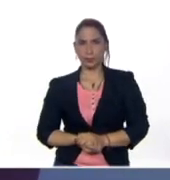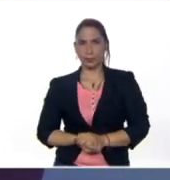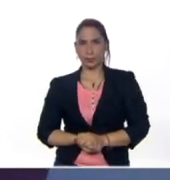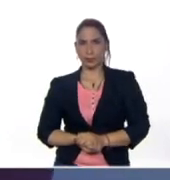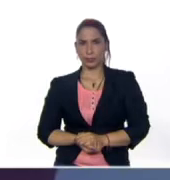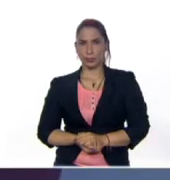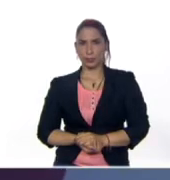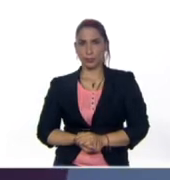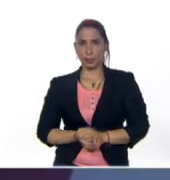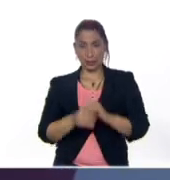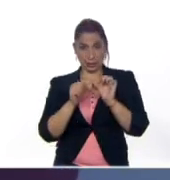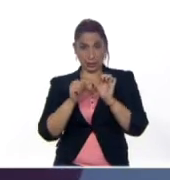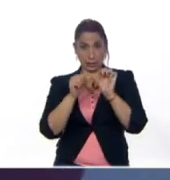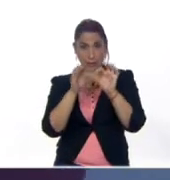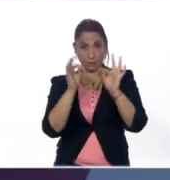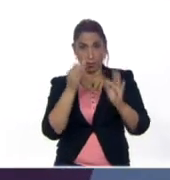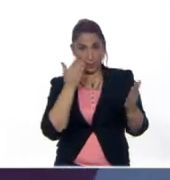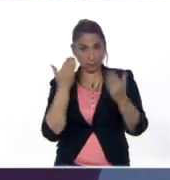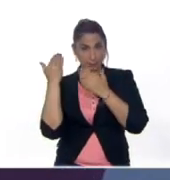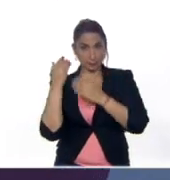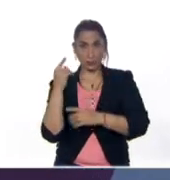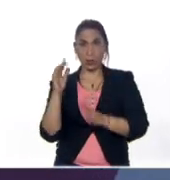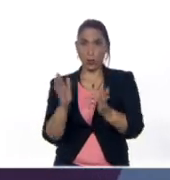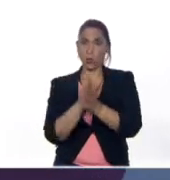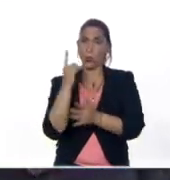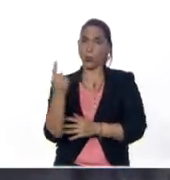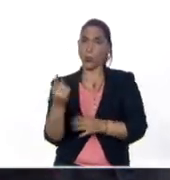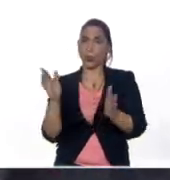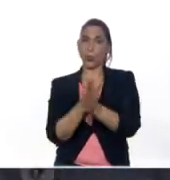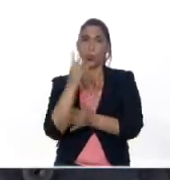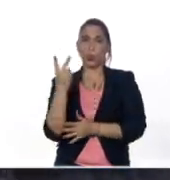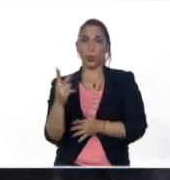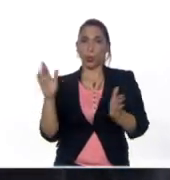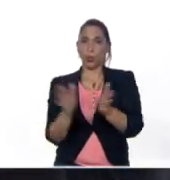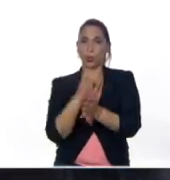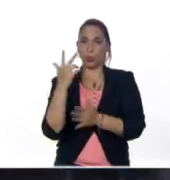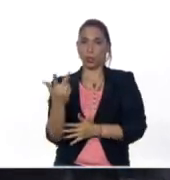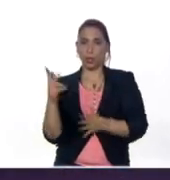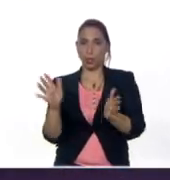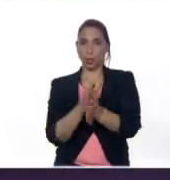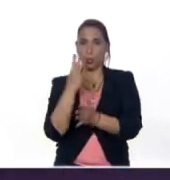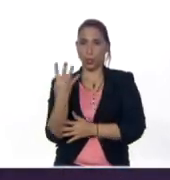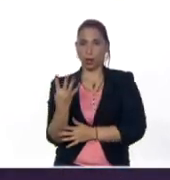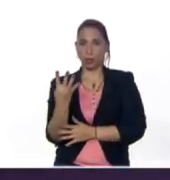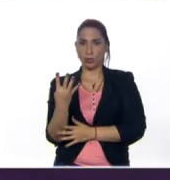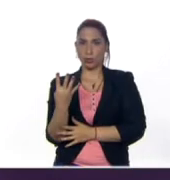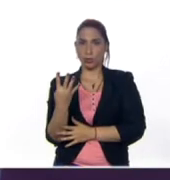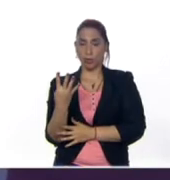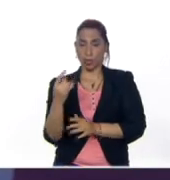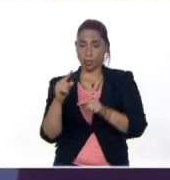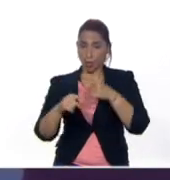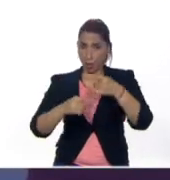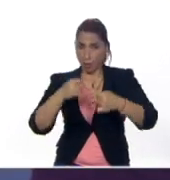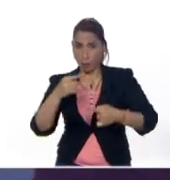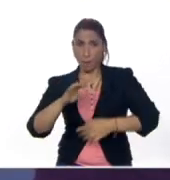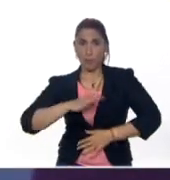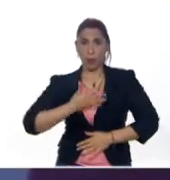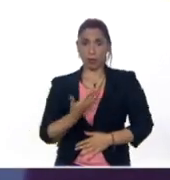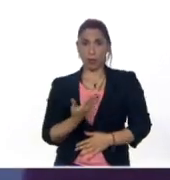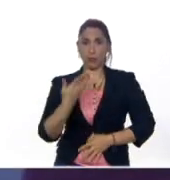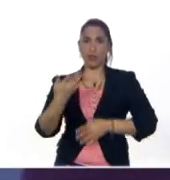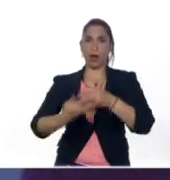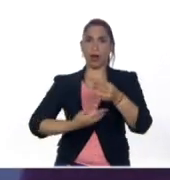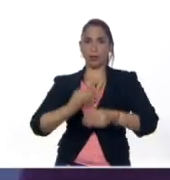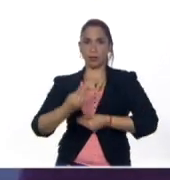de la siguiente manera. 1, 2, 3, 4 y sucesivamente lo podemos ir